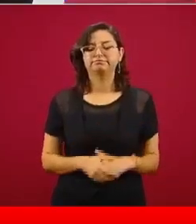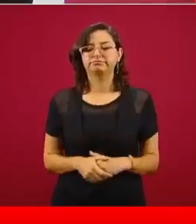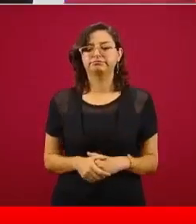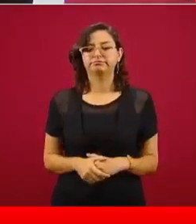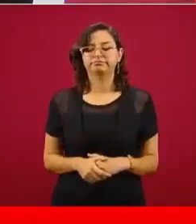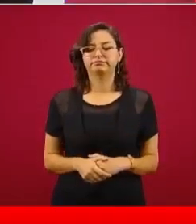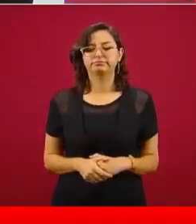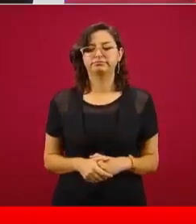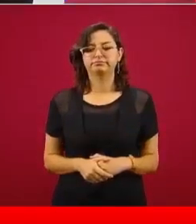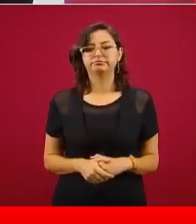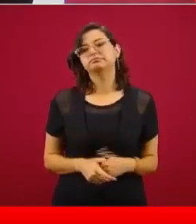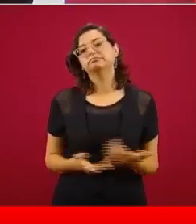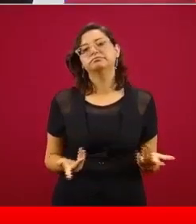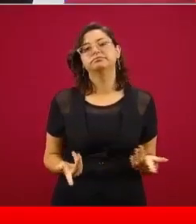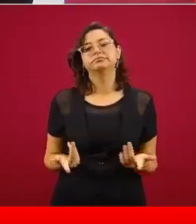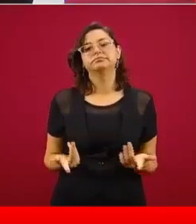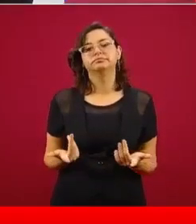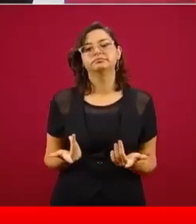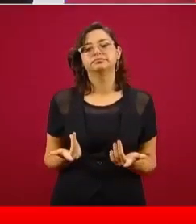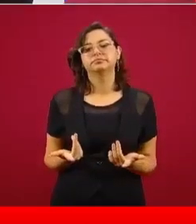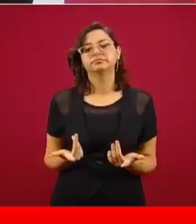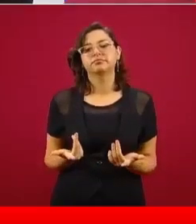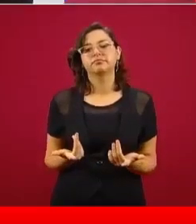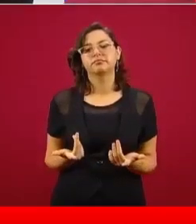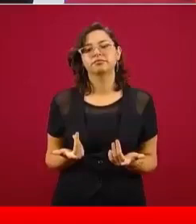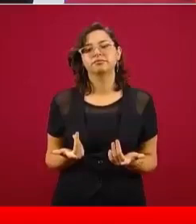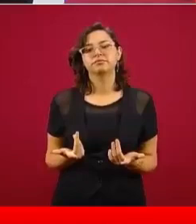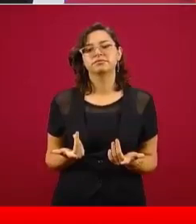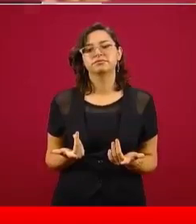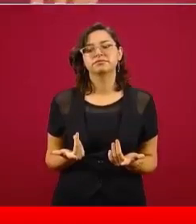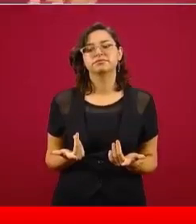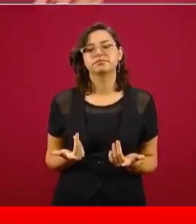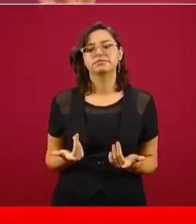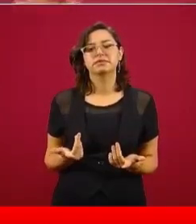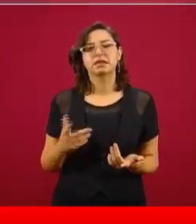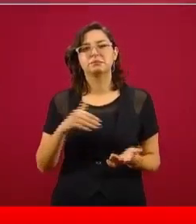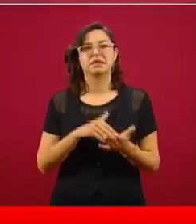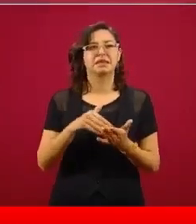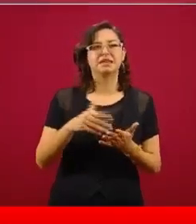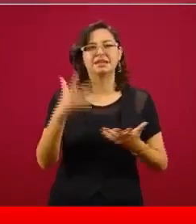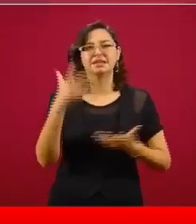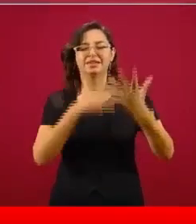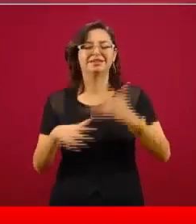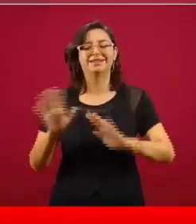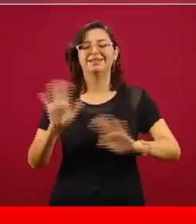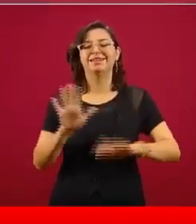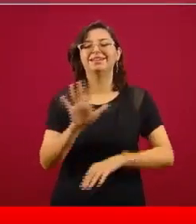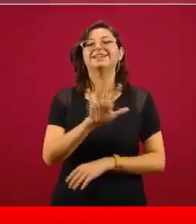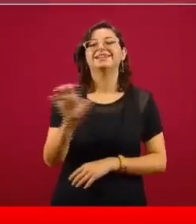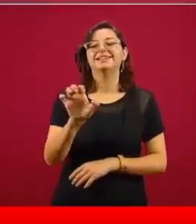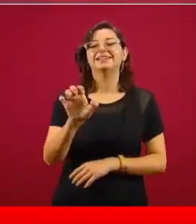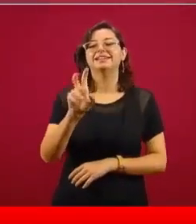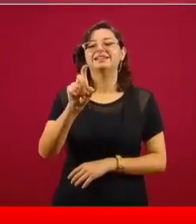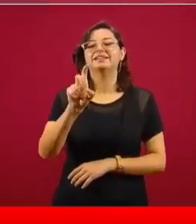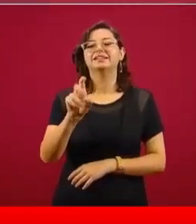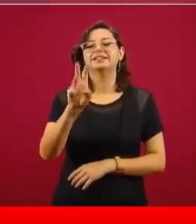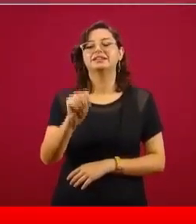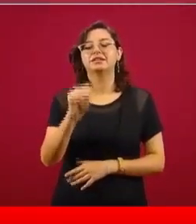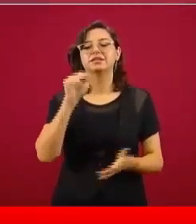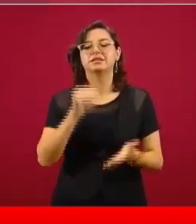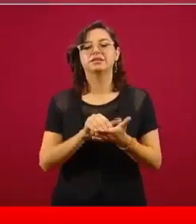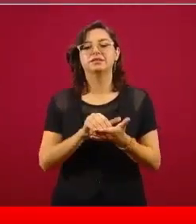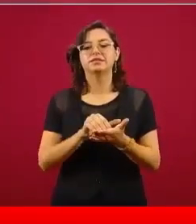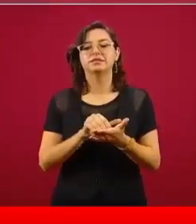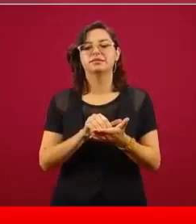más de medio, bueno, 500 mil para no echarnos bolas, 500 mil, 539 mil,